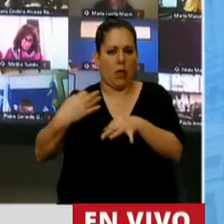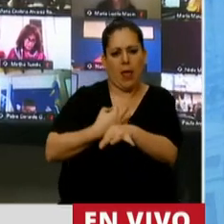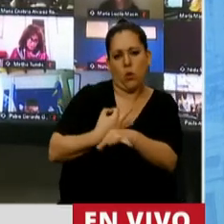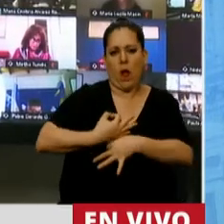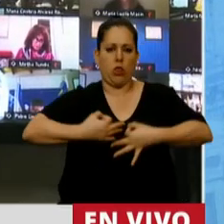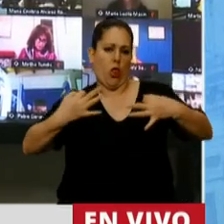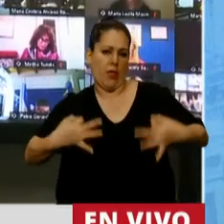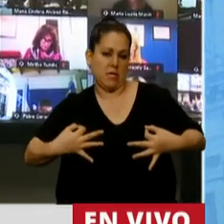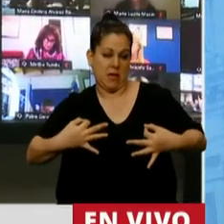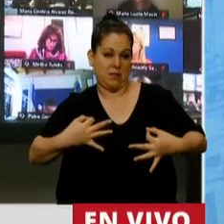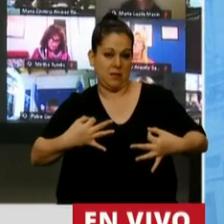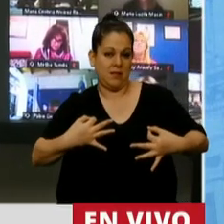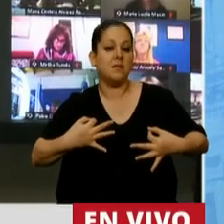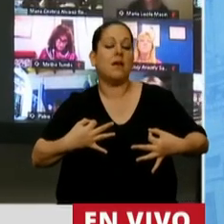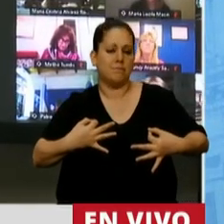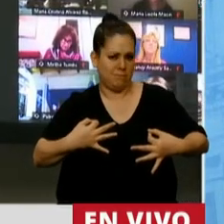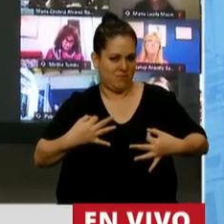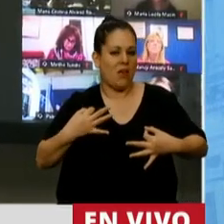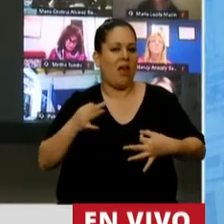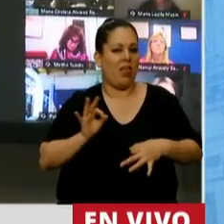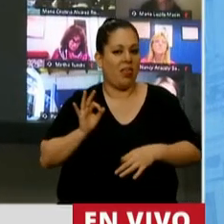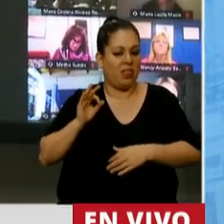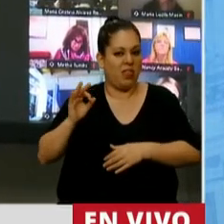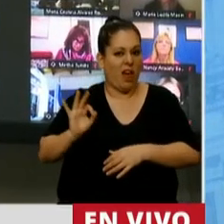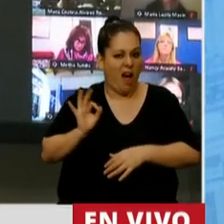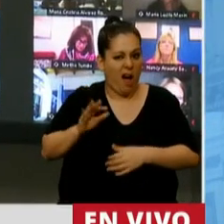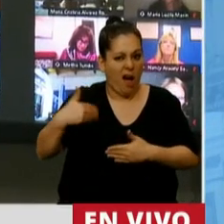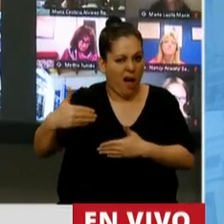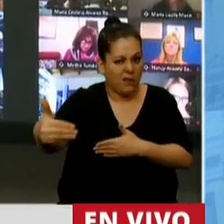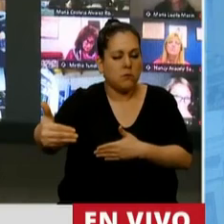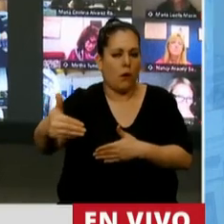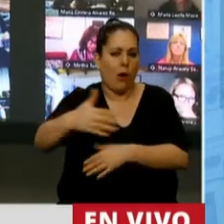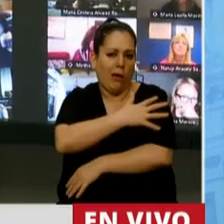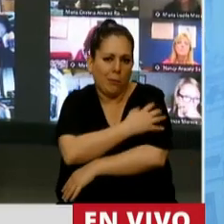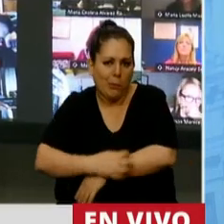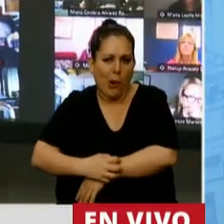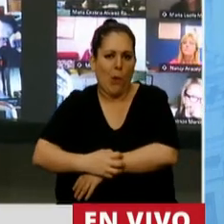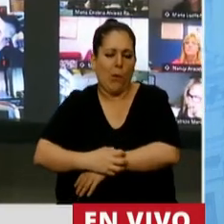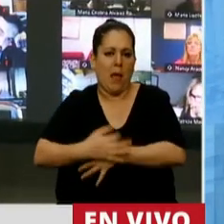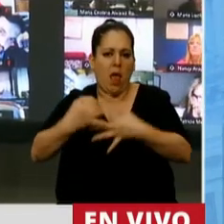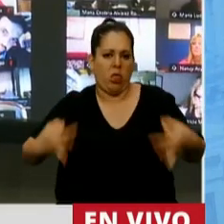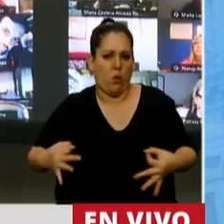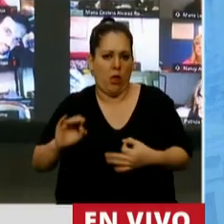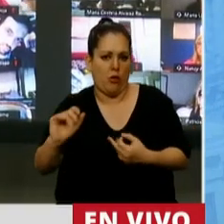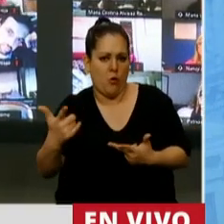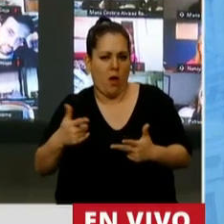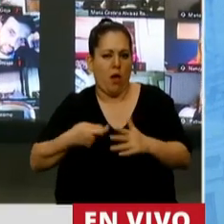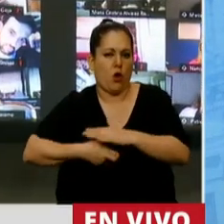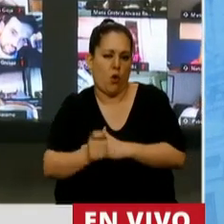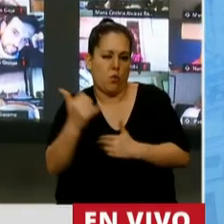decentes. En unas cuantas décadas nos convertimos en pobres, mal educados y corruptos. Ojalá